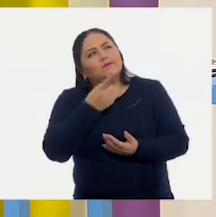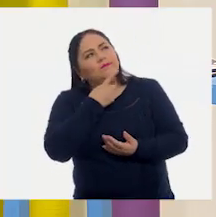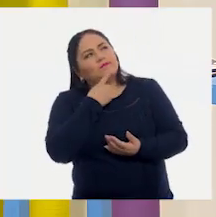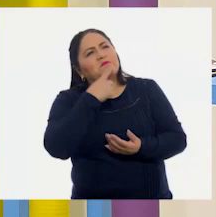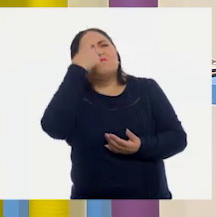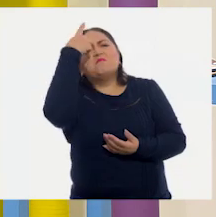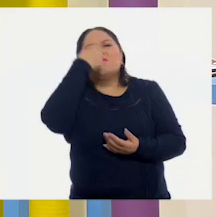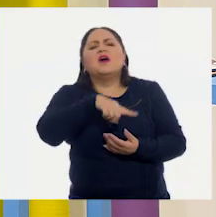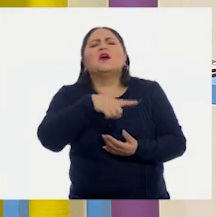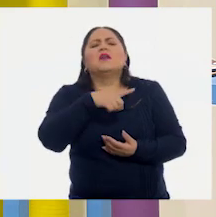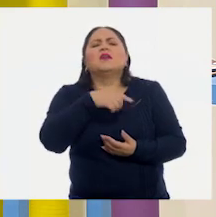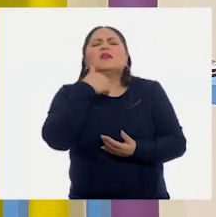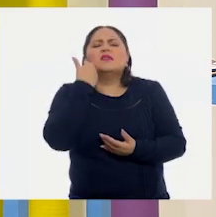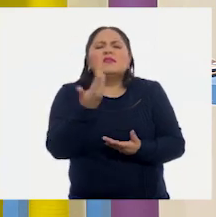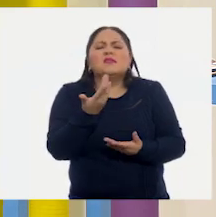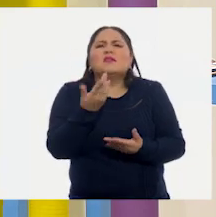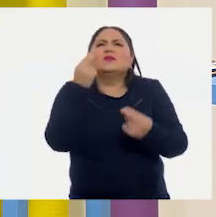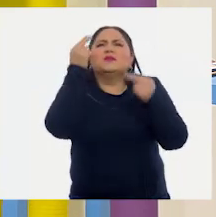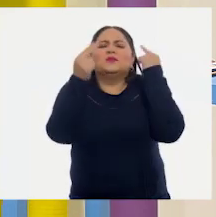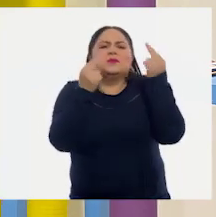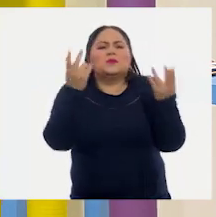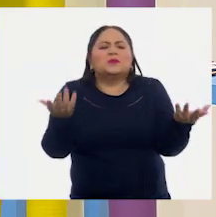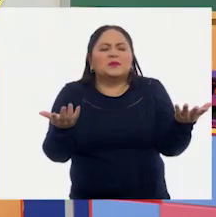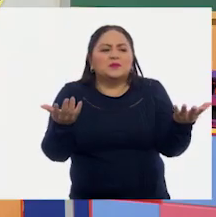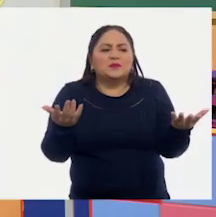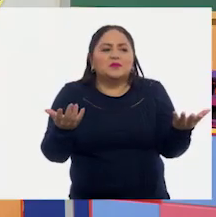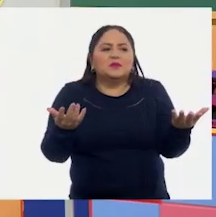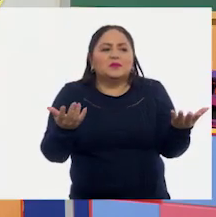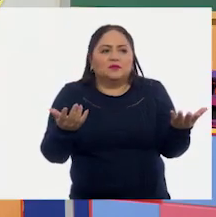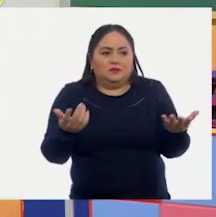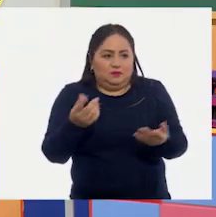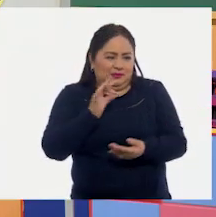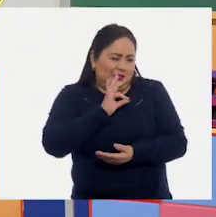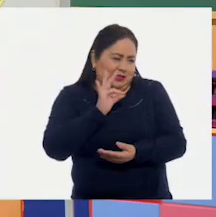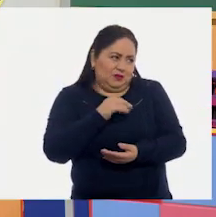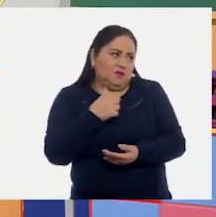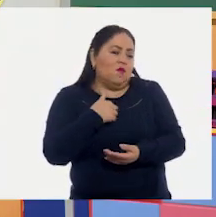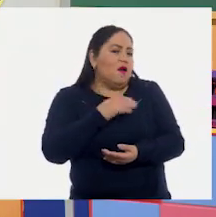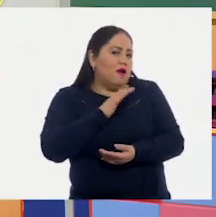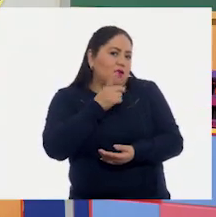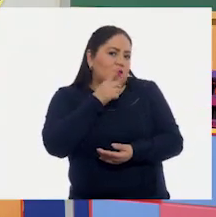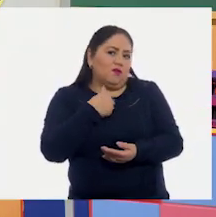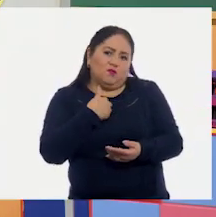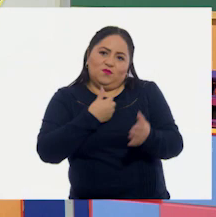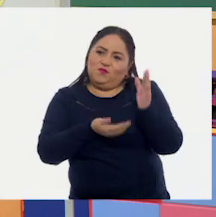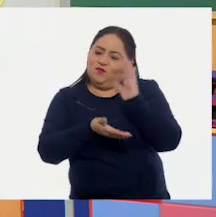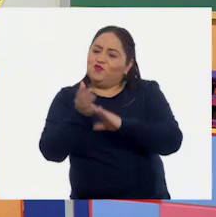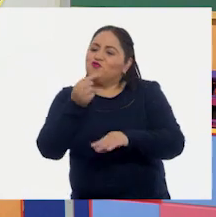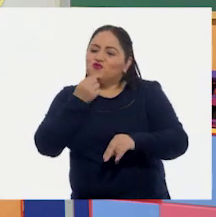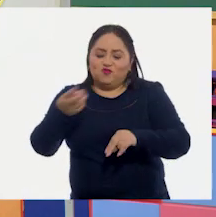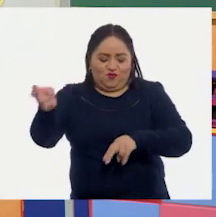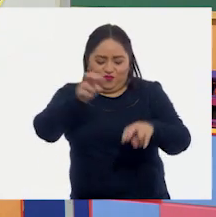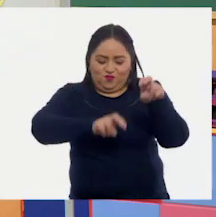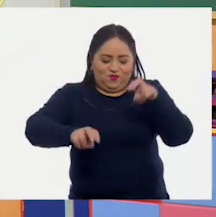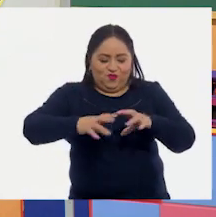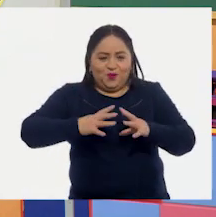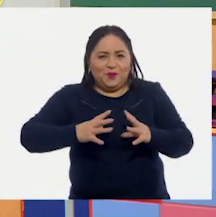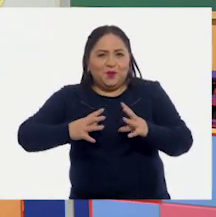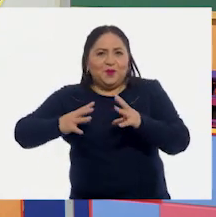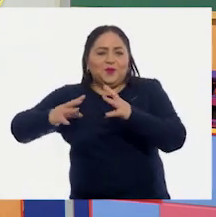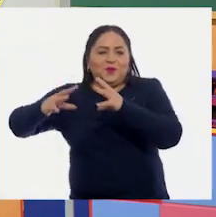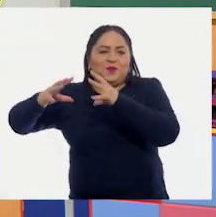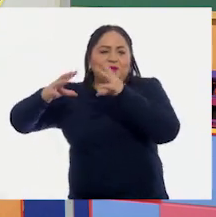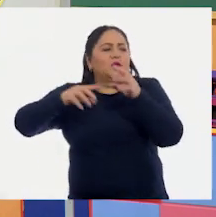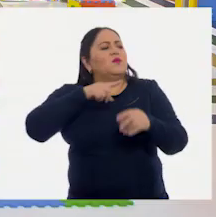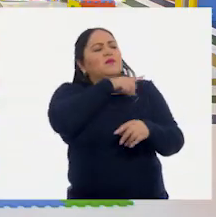¿Para qué quisieras una nube? Ajá. ver, yo ya dije que yo me los llevaría todos a recorrer. ¿Tú qué harías